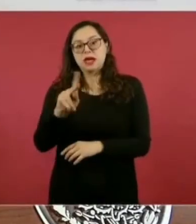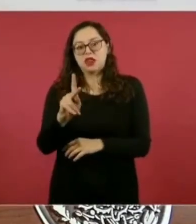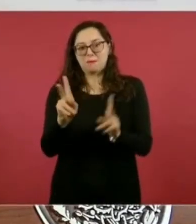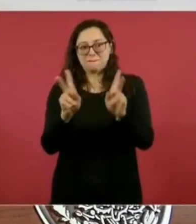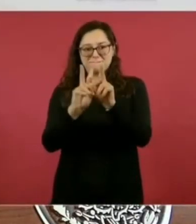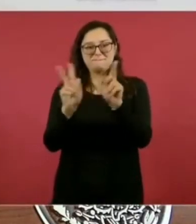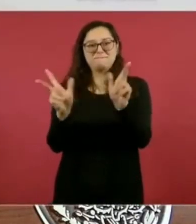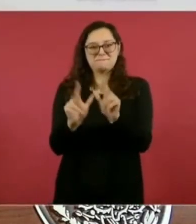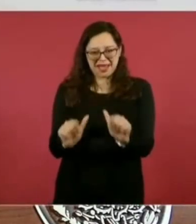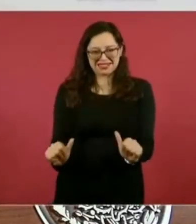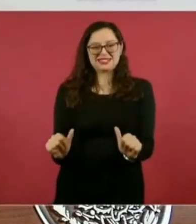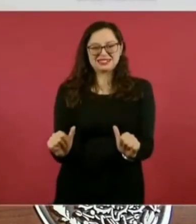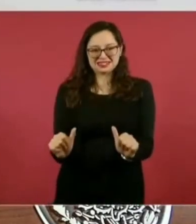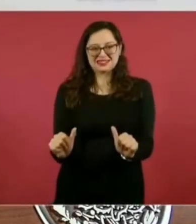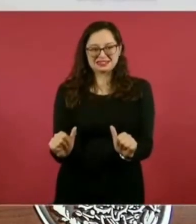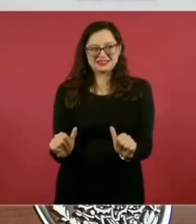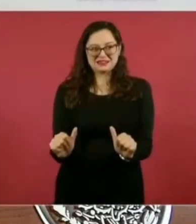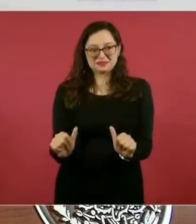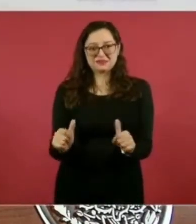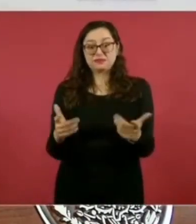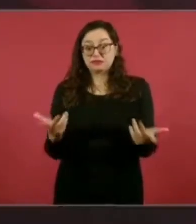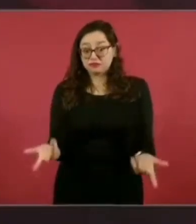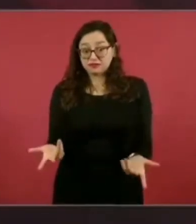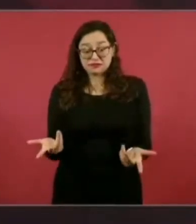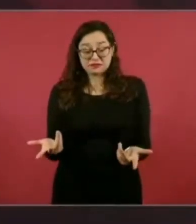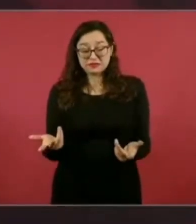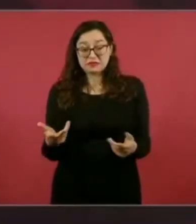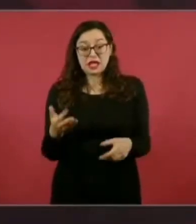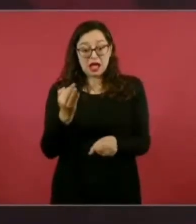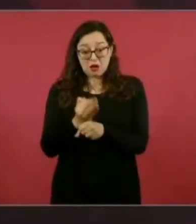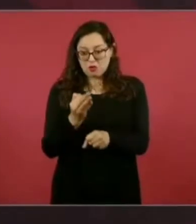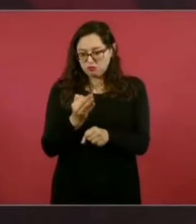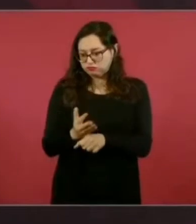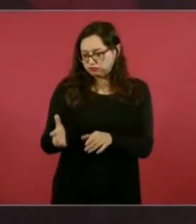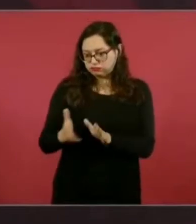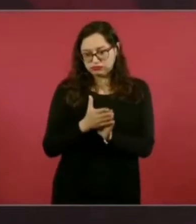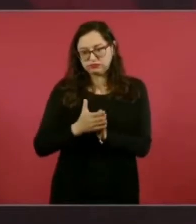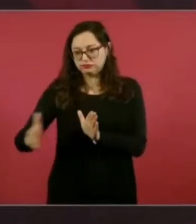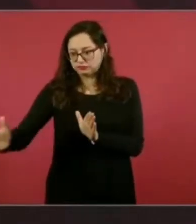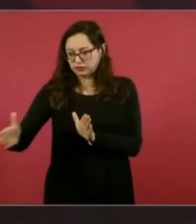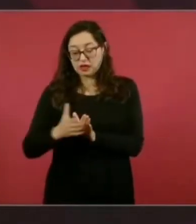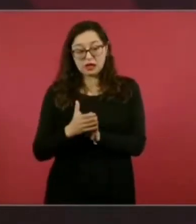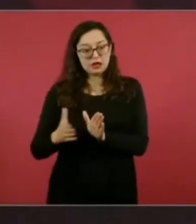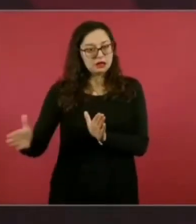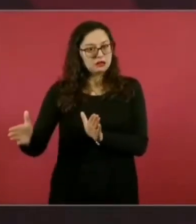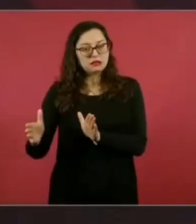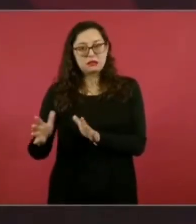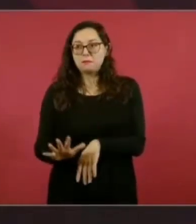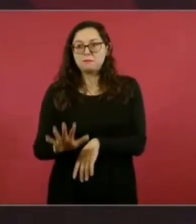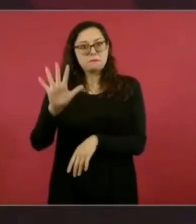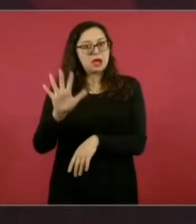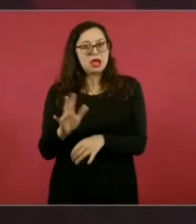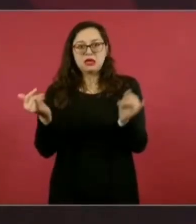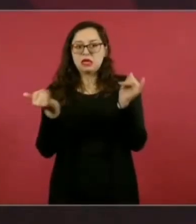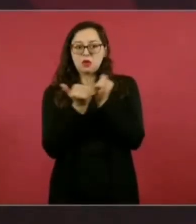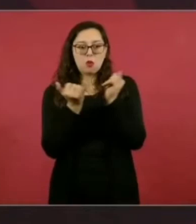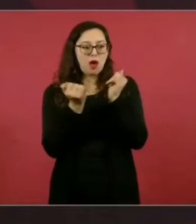Como la independencia, como la reforma, como la revolución de 1910.